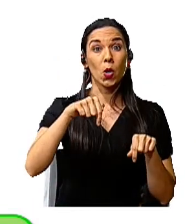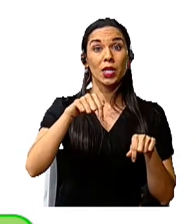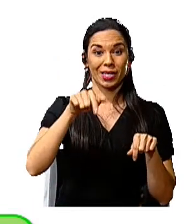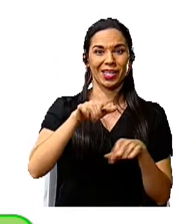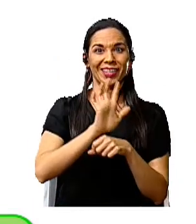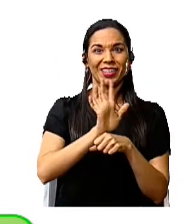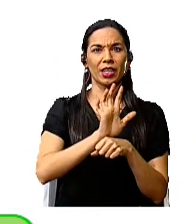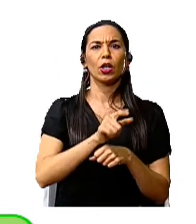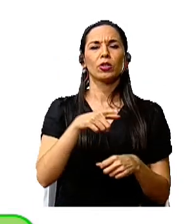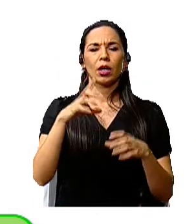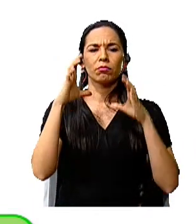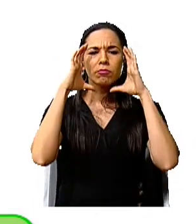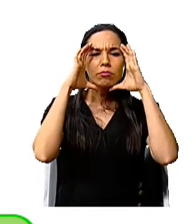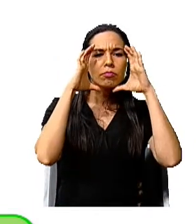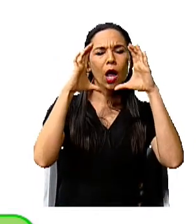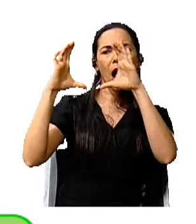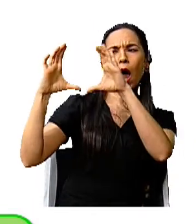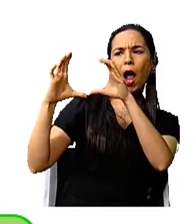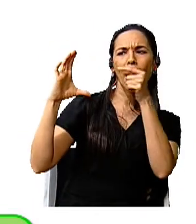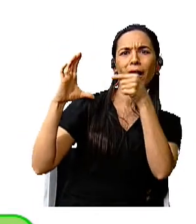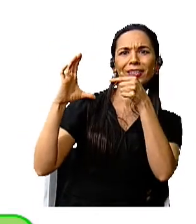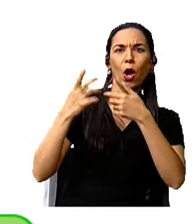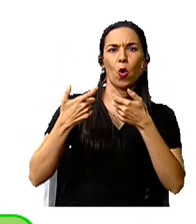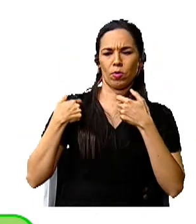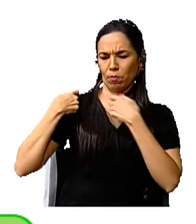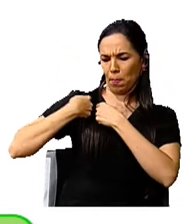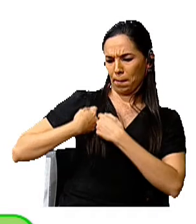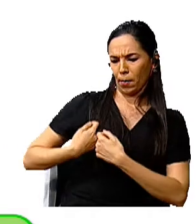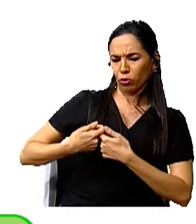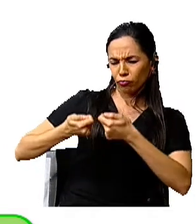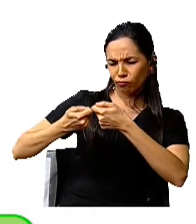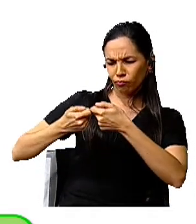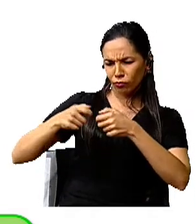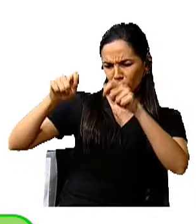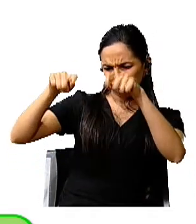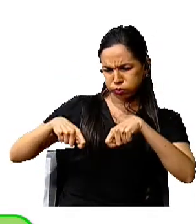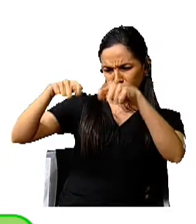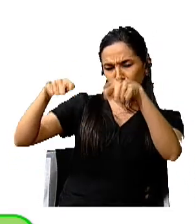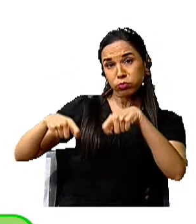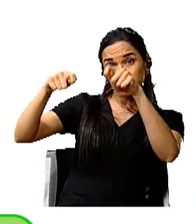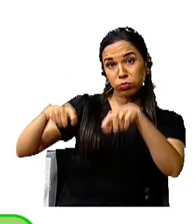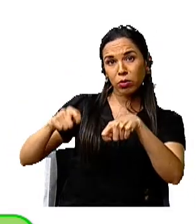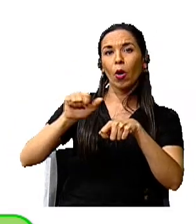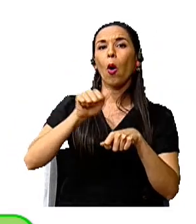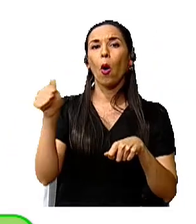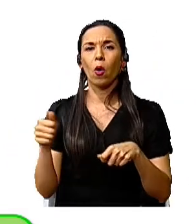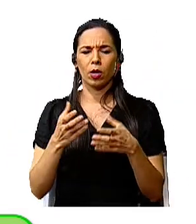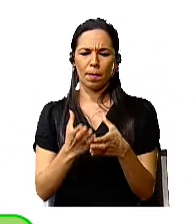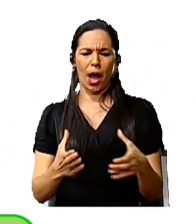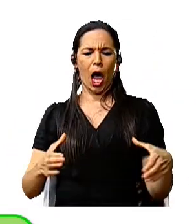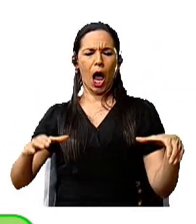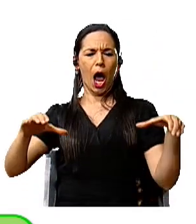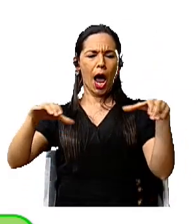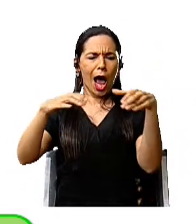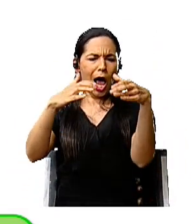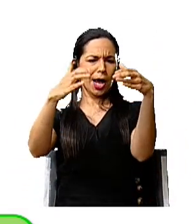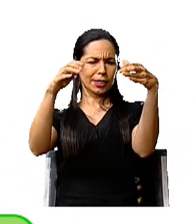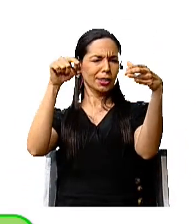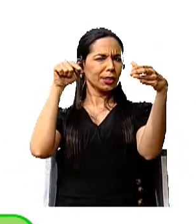una máscara, el bolso tejido, la vasija huaitil. Esos son